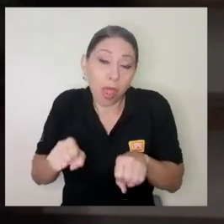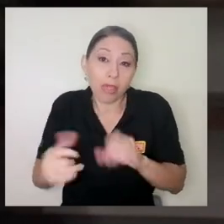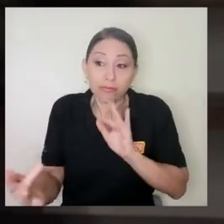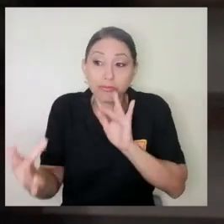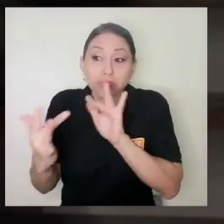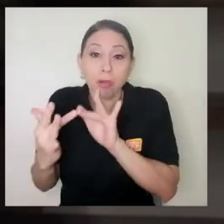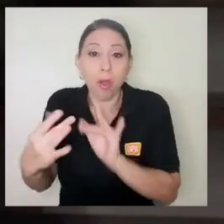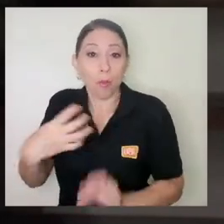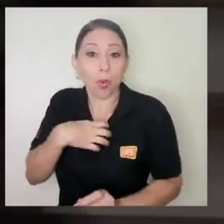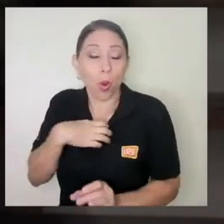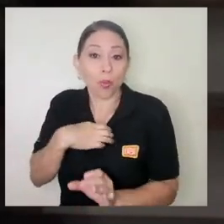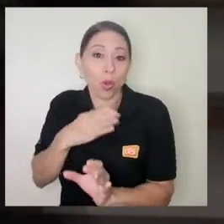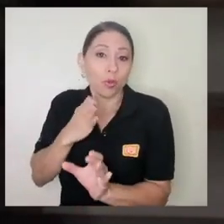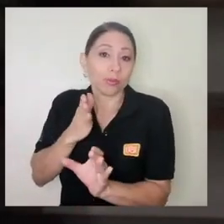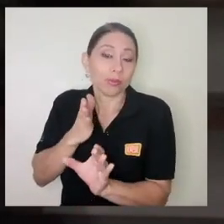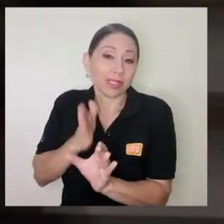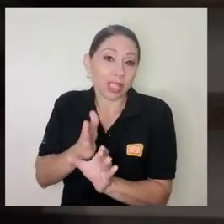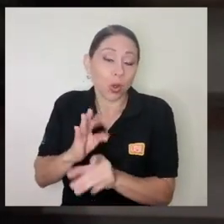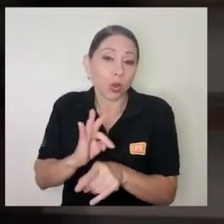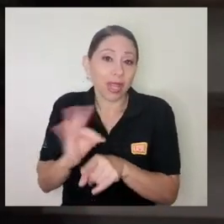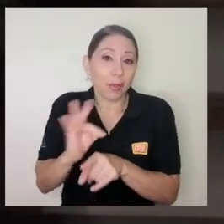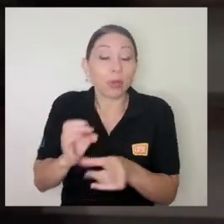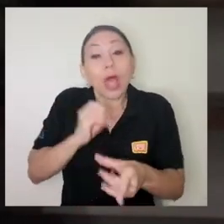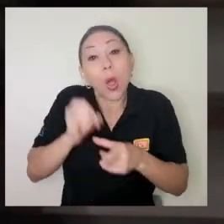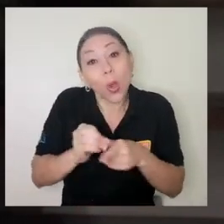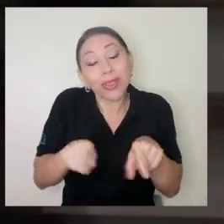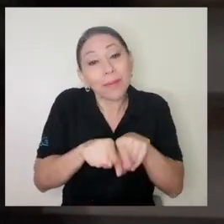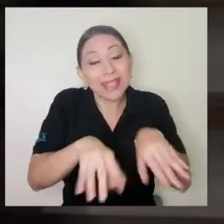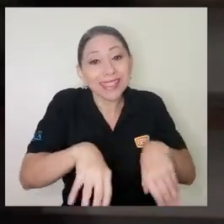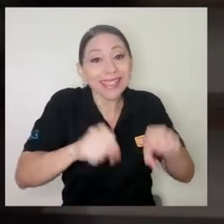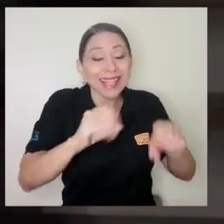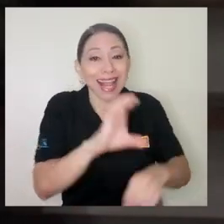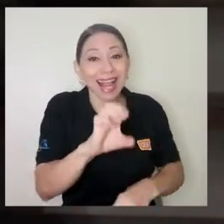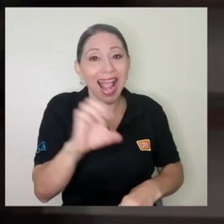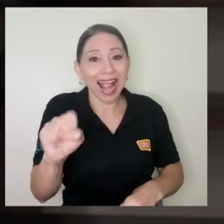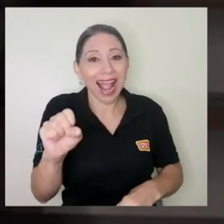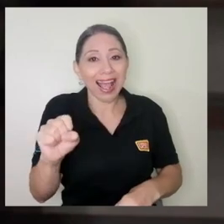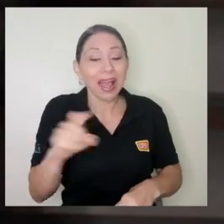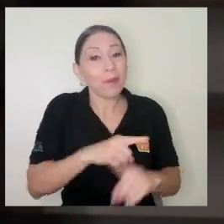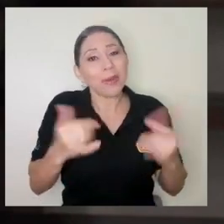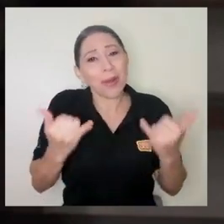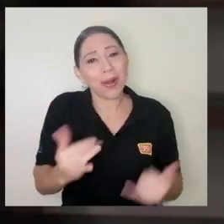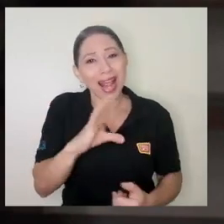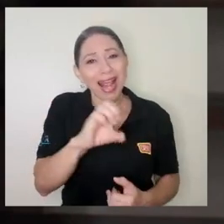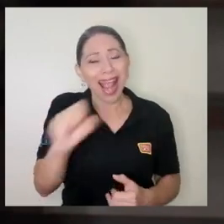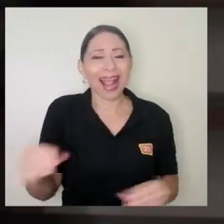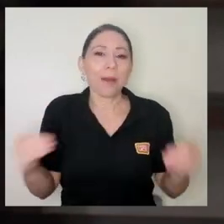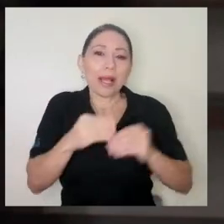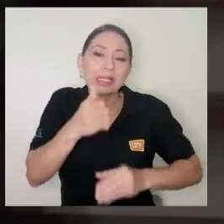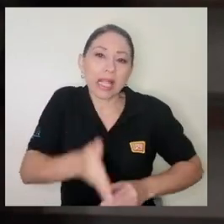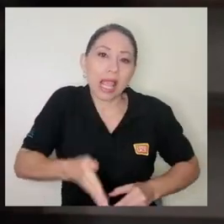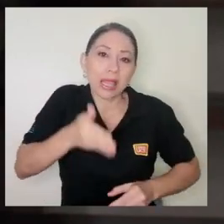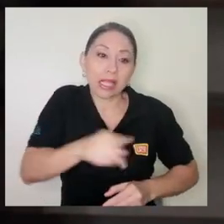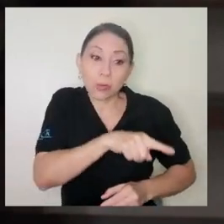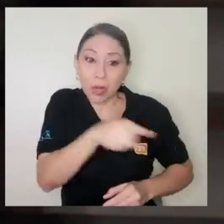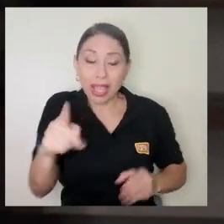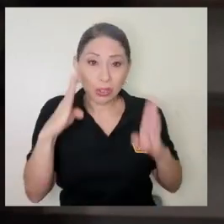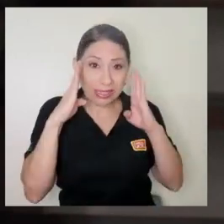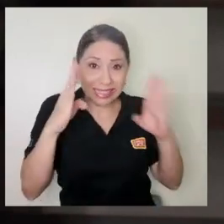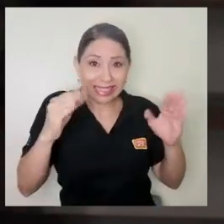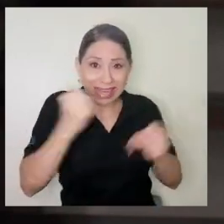psicoterapeuta o incluso sacar cita en la caja lo que pasa es las citas en la caja ahorita están más lentas porque están concentrados en otras prioridades